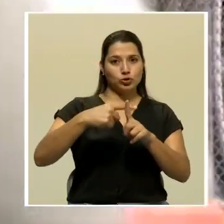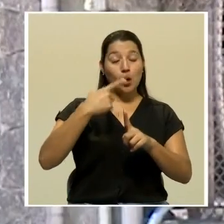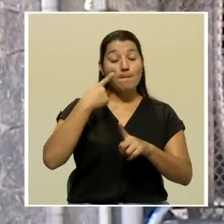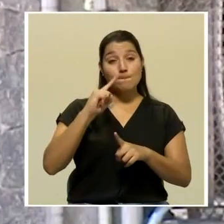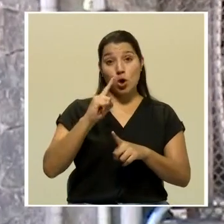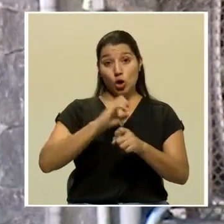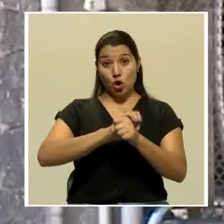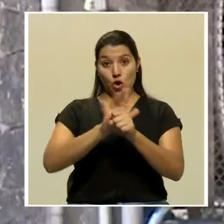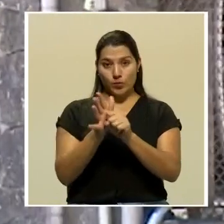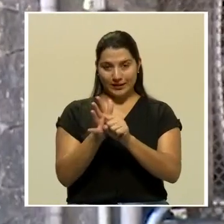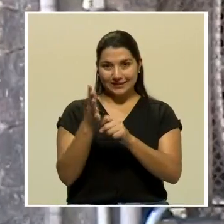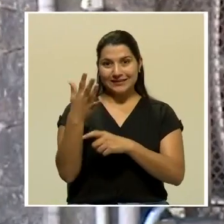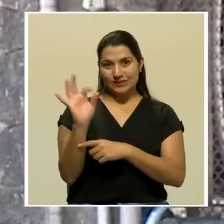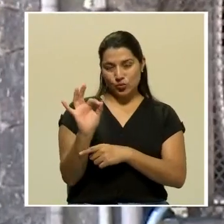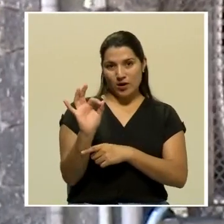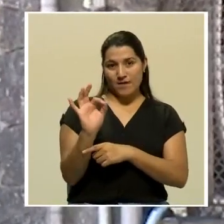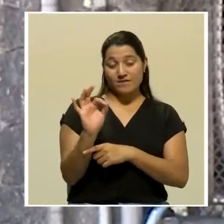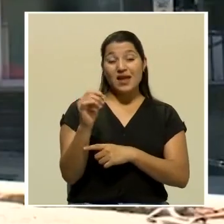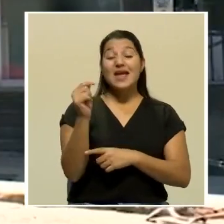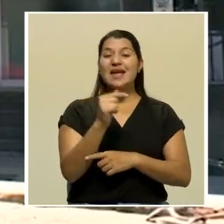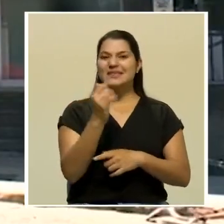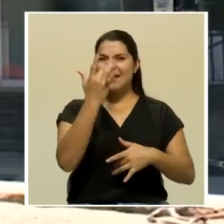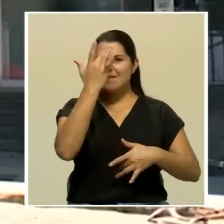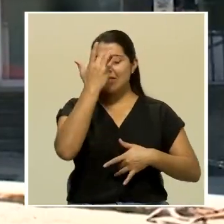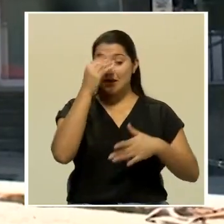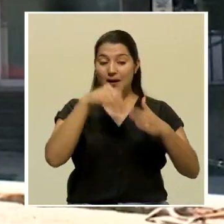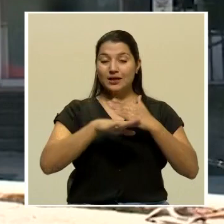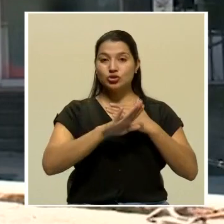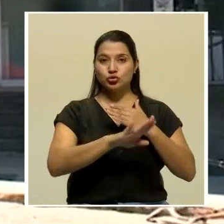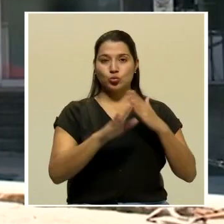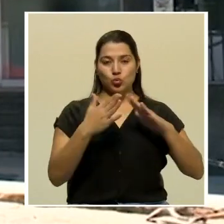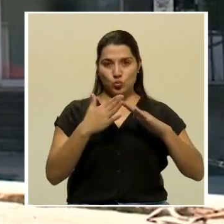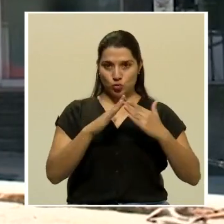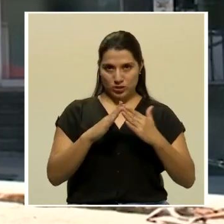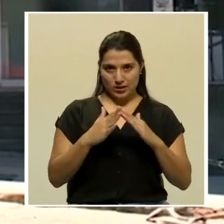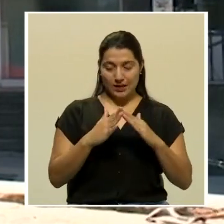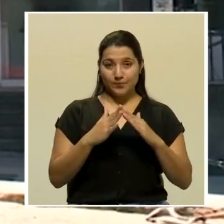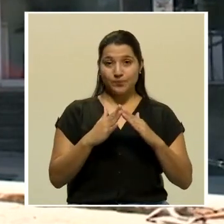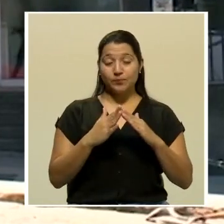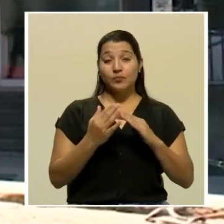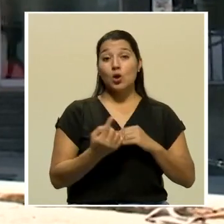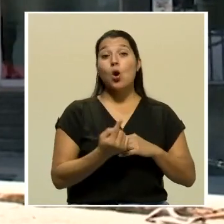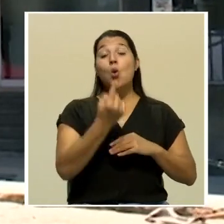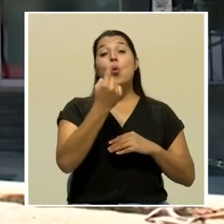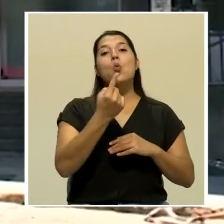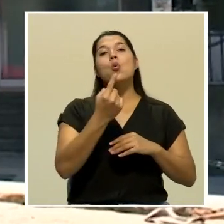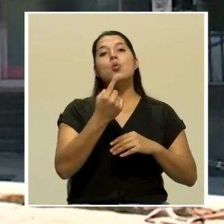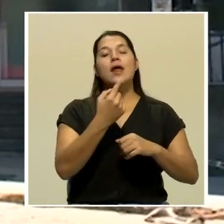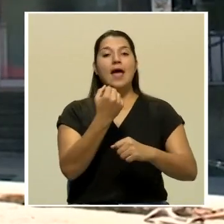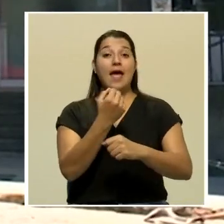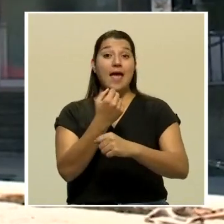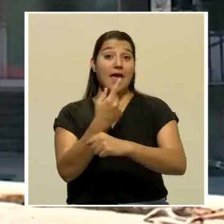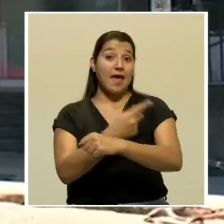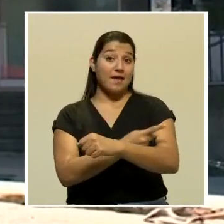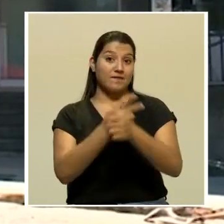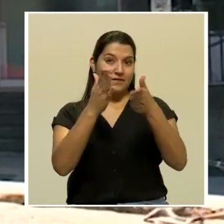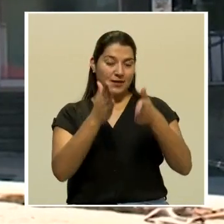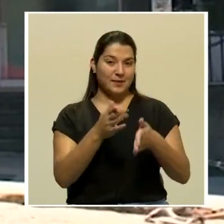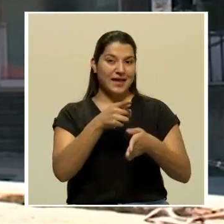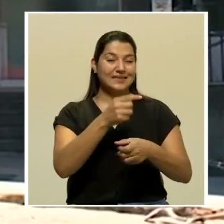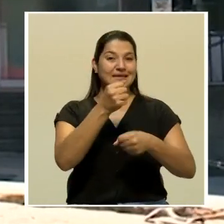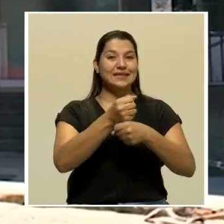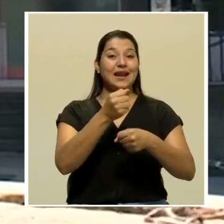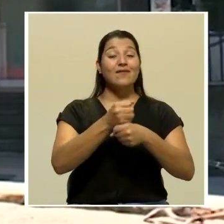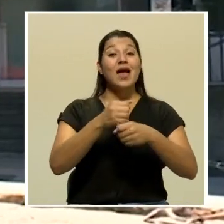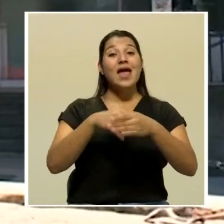COVID-19 que se había contagiado en su comunidad. Se trata de un auxiliar de enfermería que elabora en